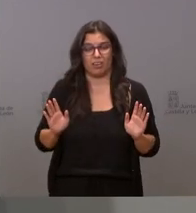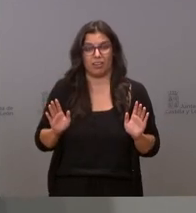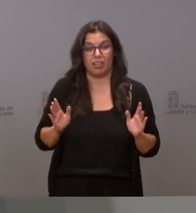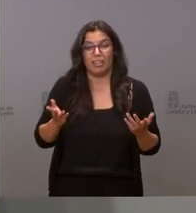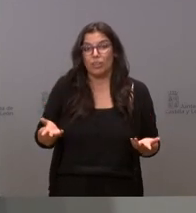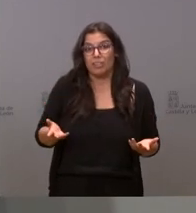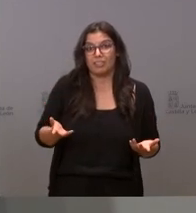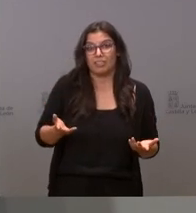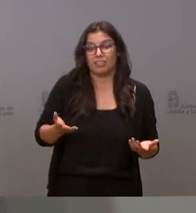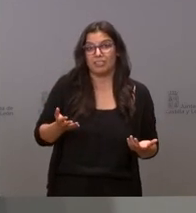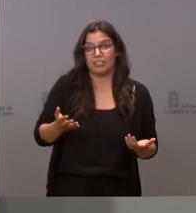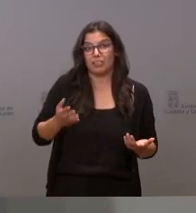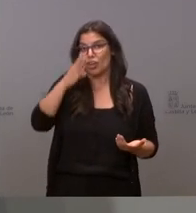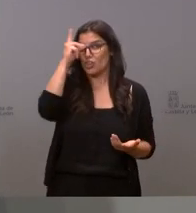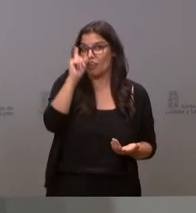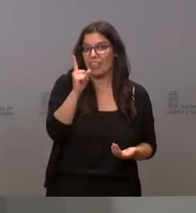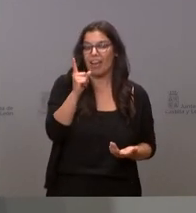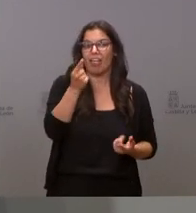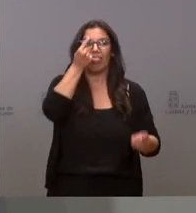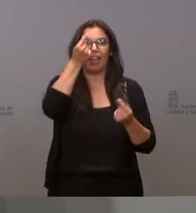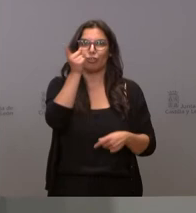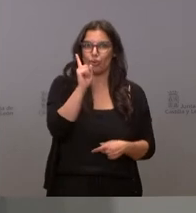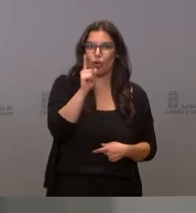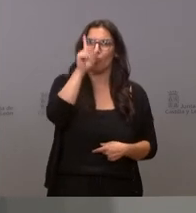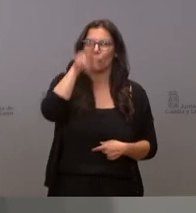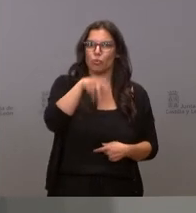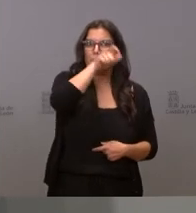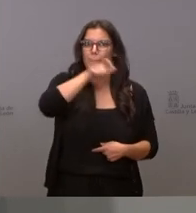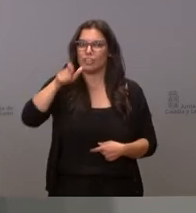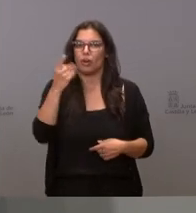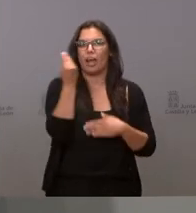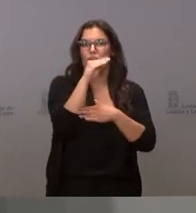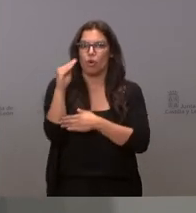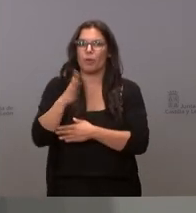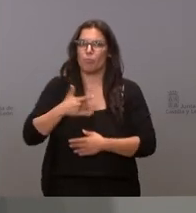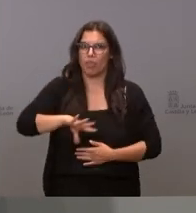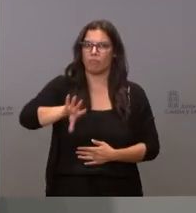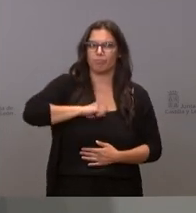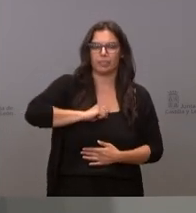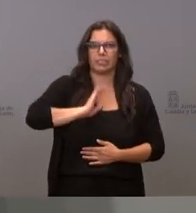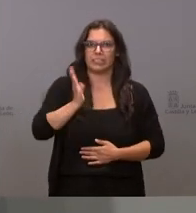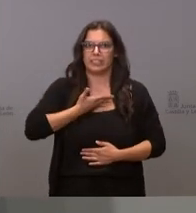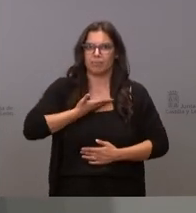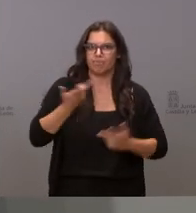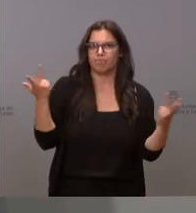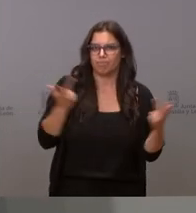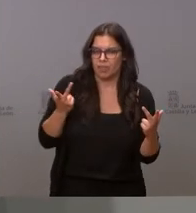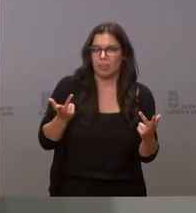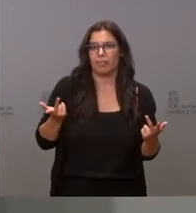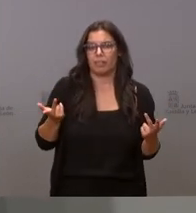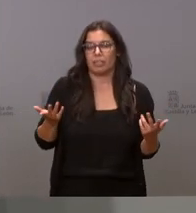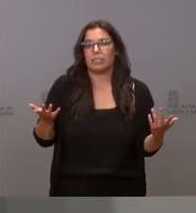esto de que hablamos son personas y son personas jóvenes que pueden tener problemas y pues a veces